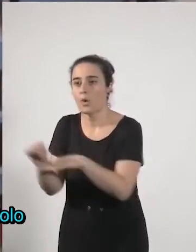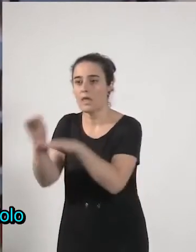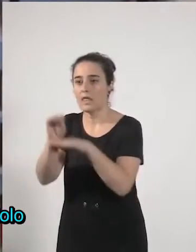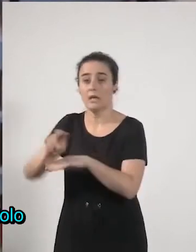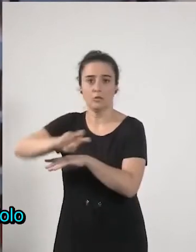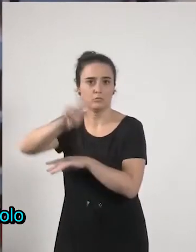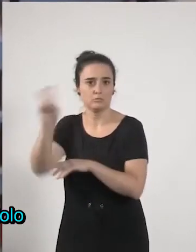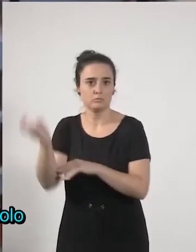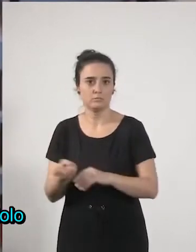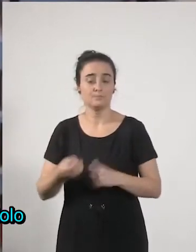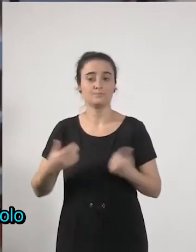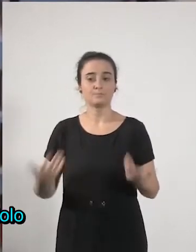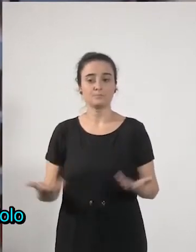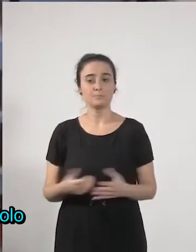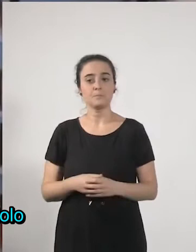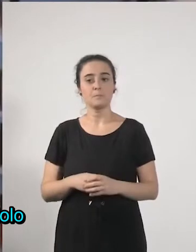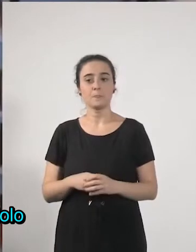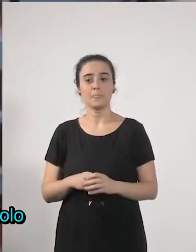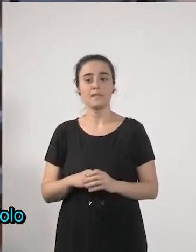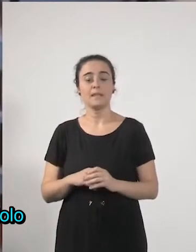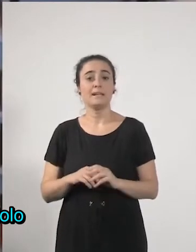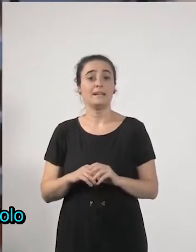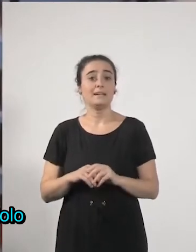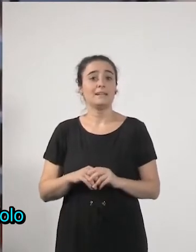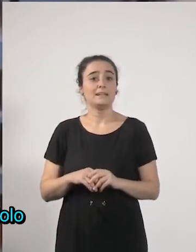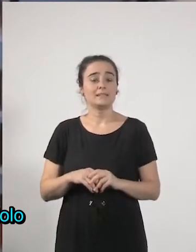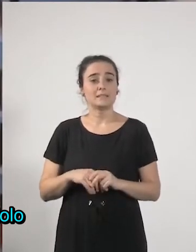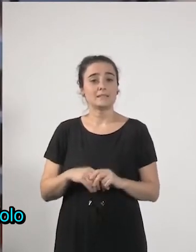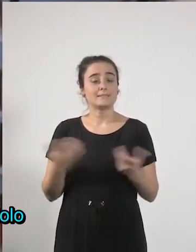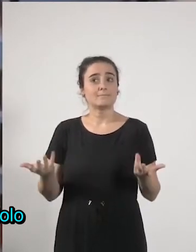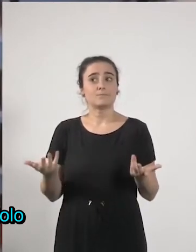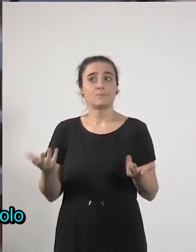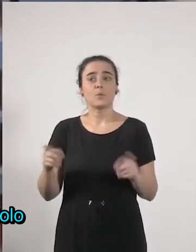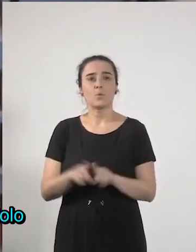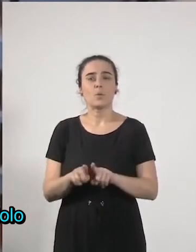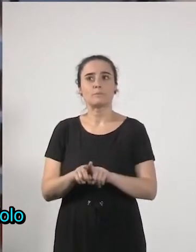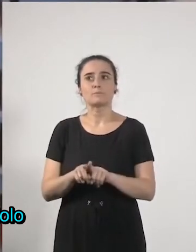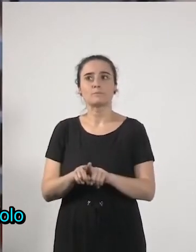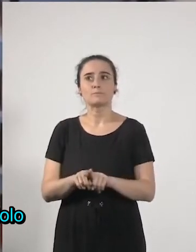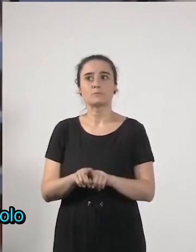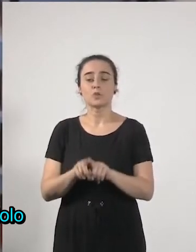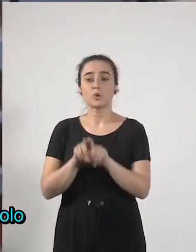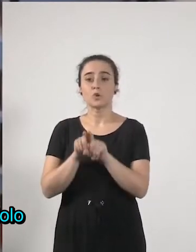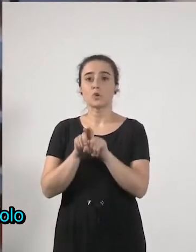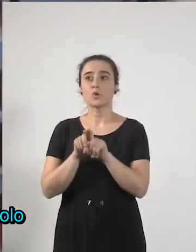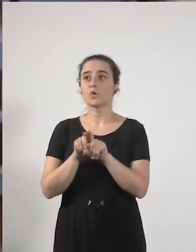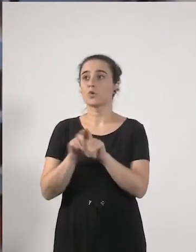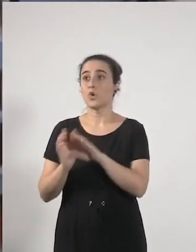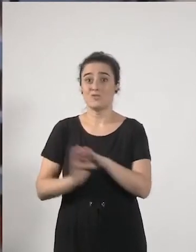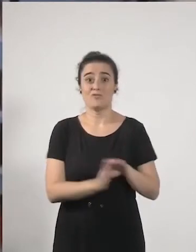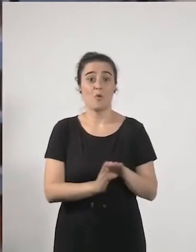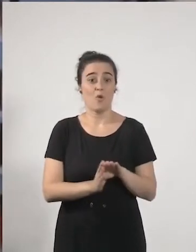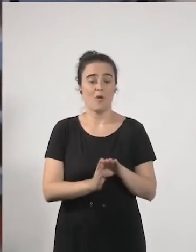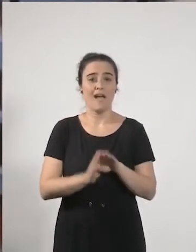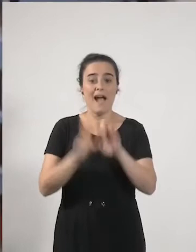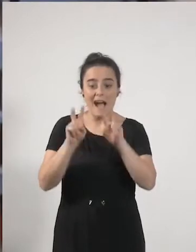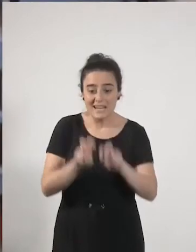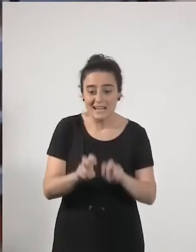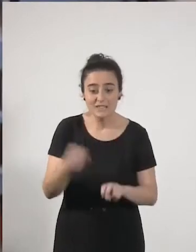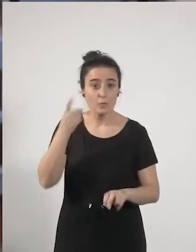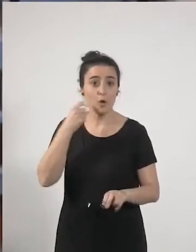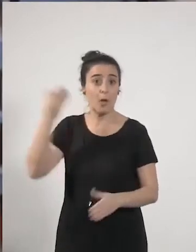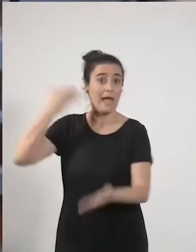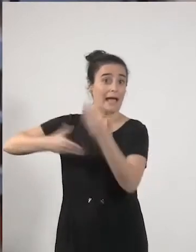Entonces, en relación a comparándolo con otros análisis clásicos, pues diríamos que